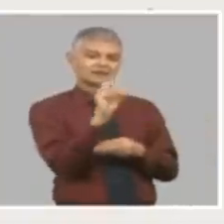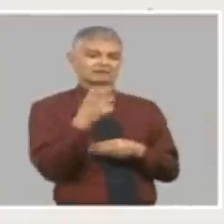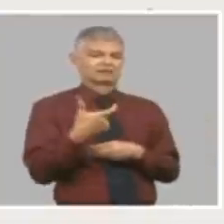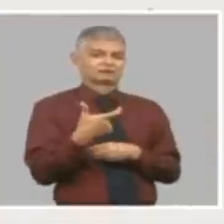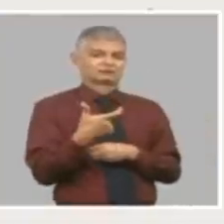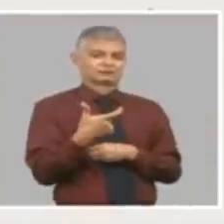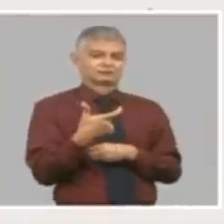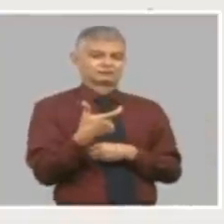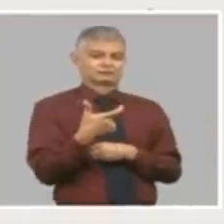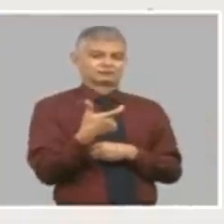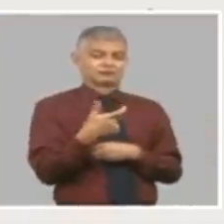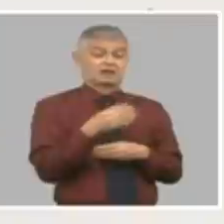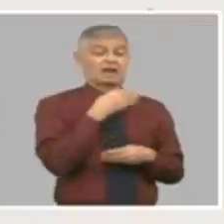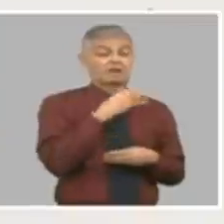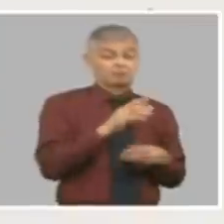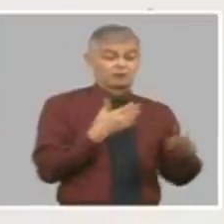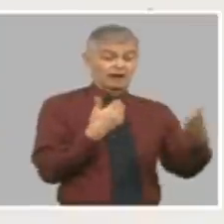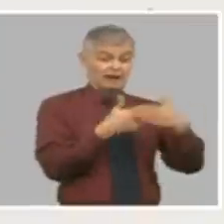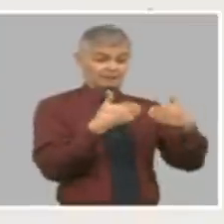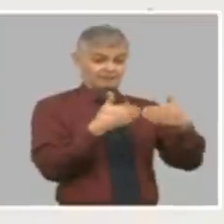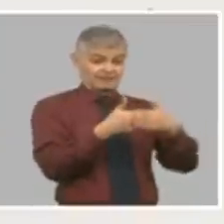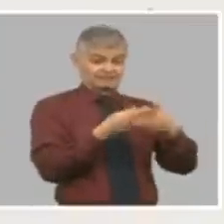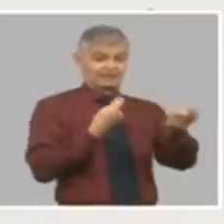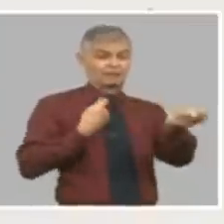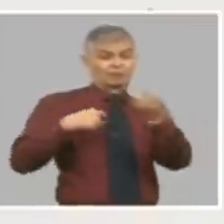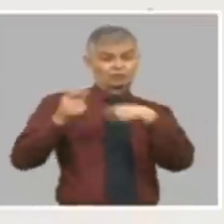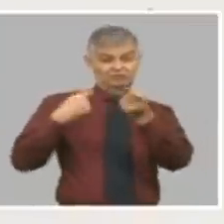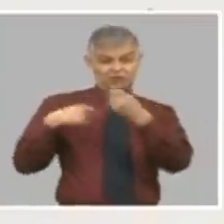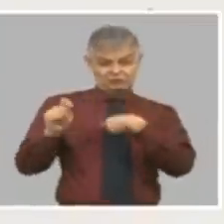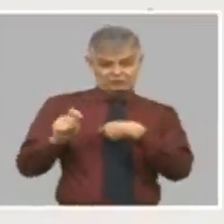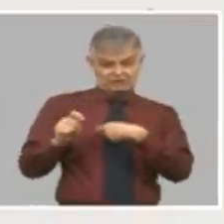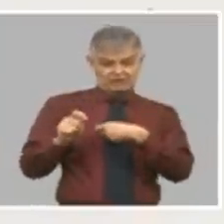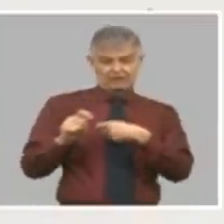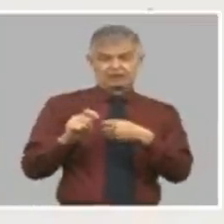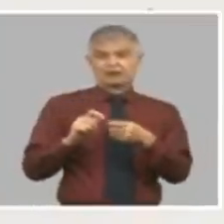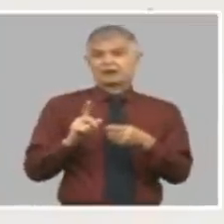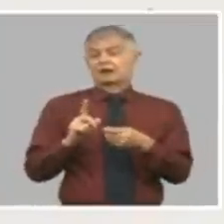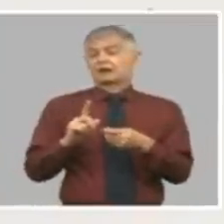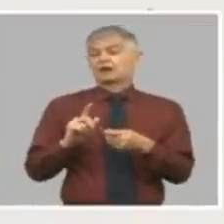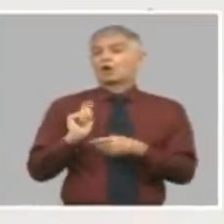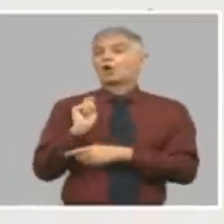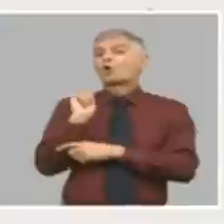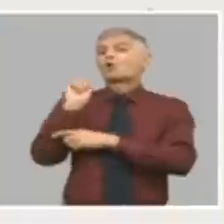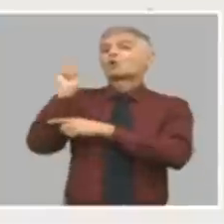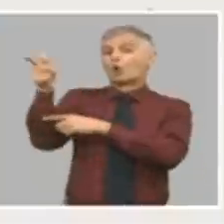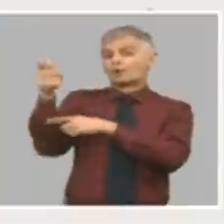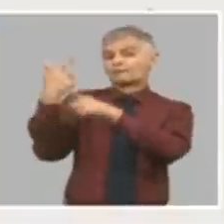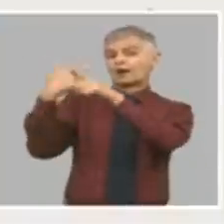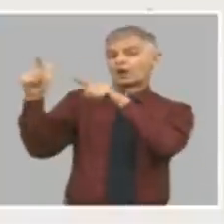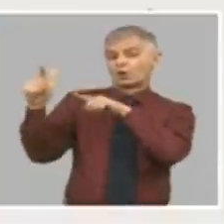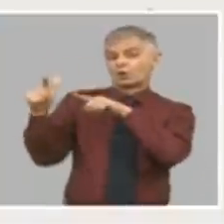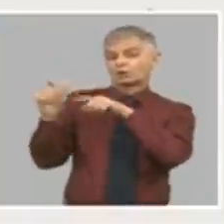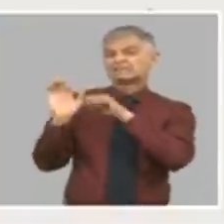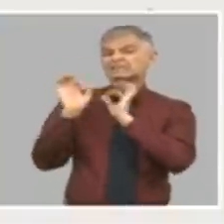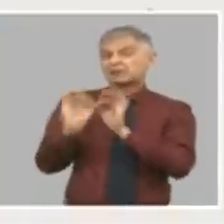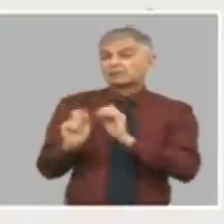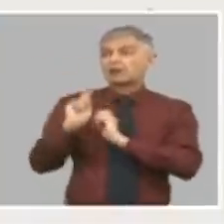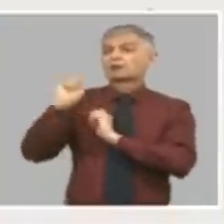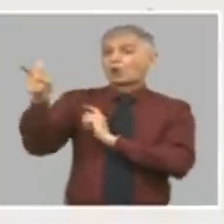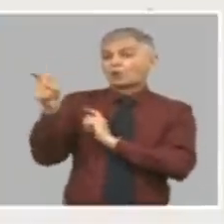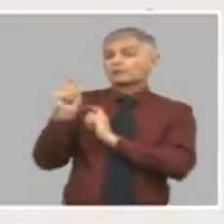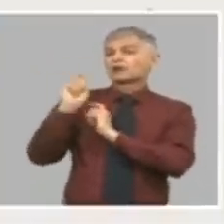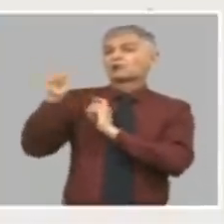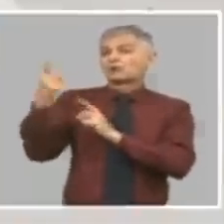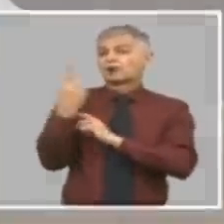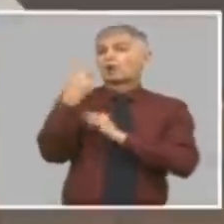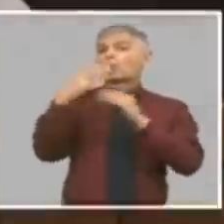pero si esa empresa exportadora importa del lado los gastos cada vez que importe algo si importa